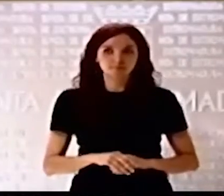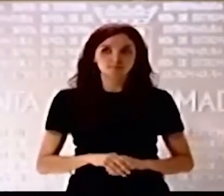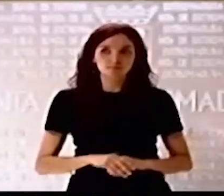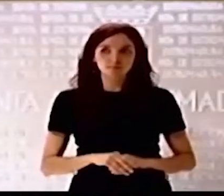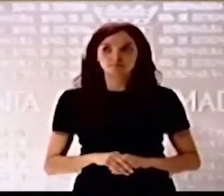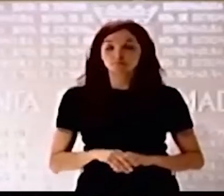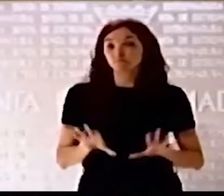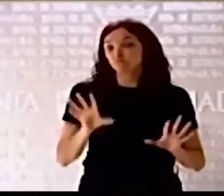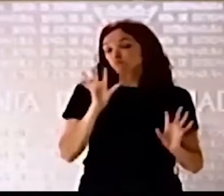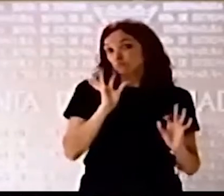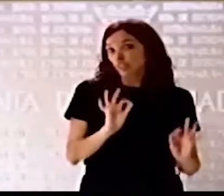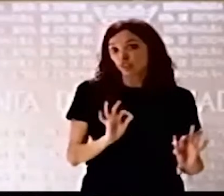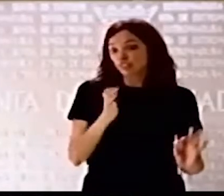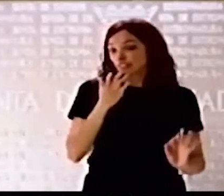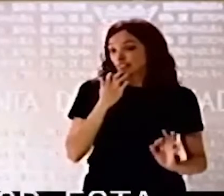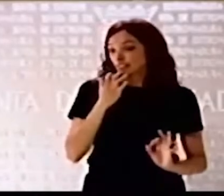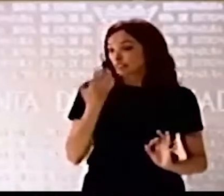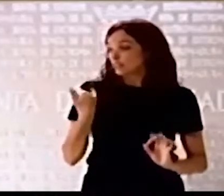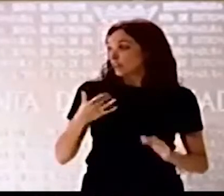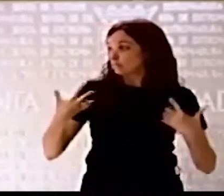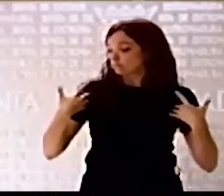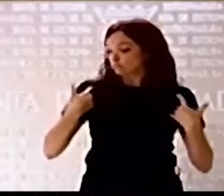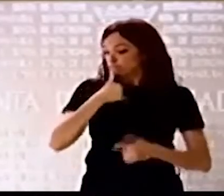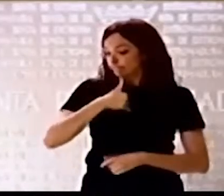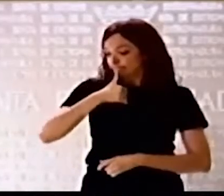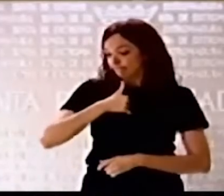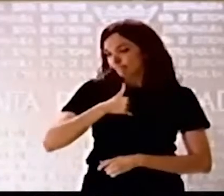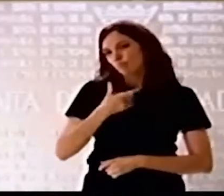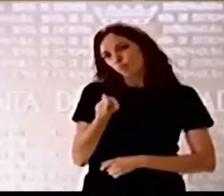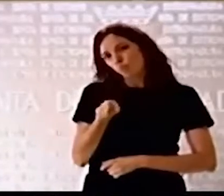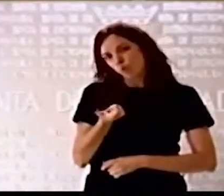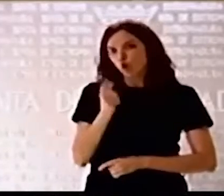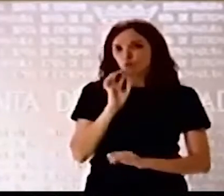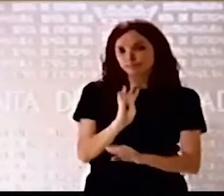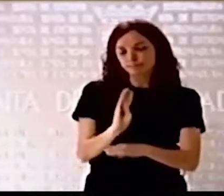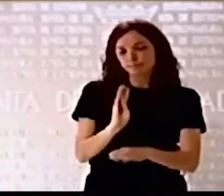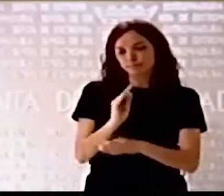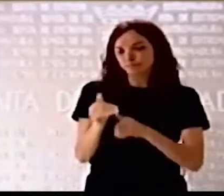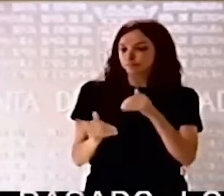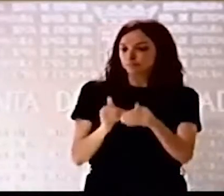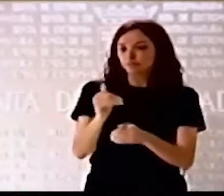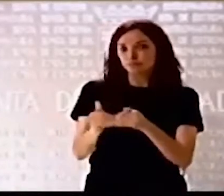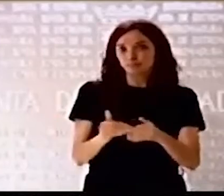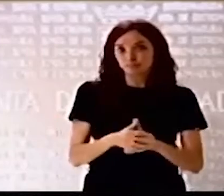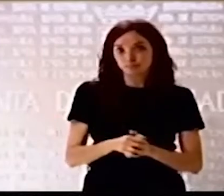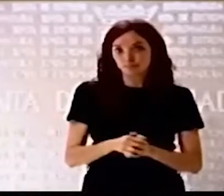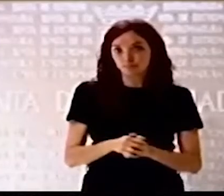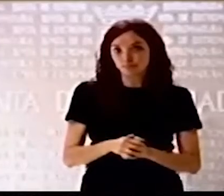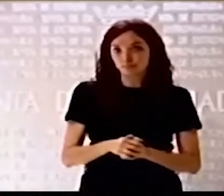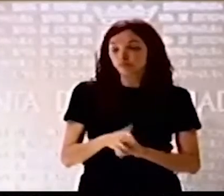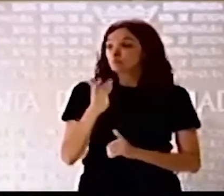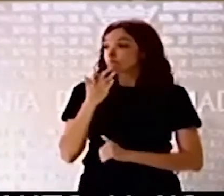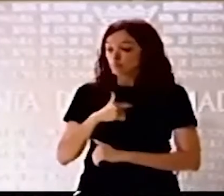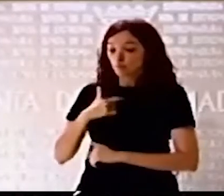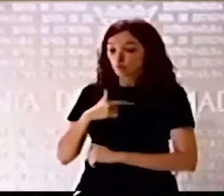Pero yo creo que si ya hemos pasado lo que hemos pasado, vamos a ser un poco cautos y no parece que si no lo ha decidido la Comisión de